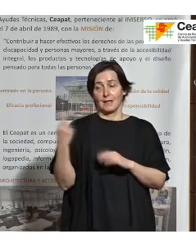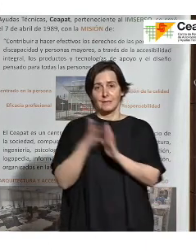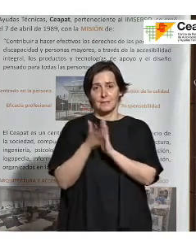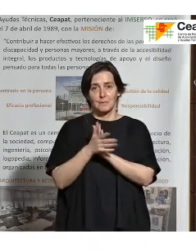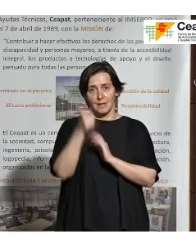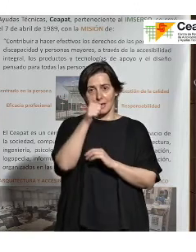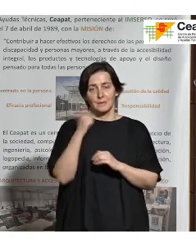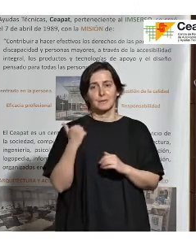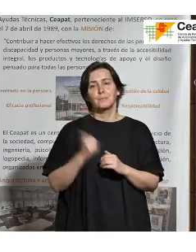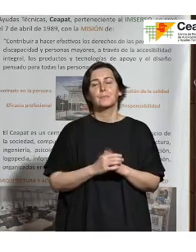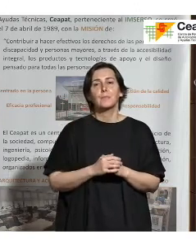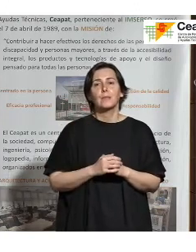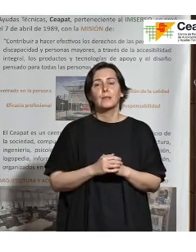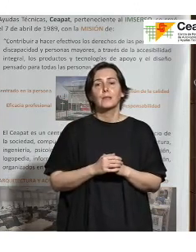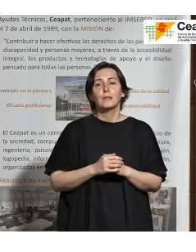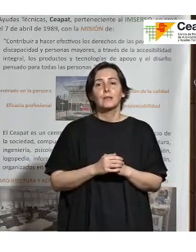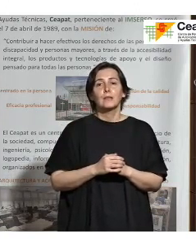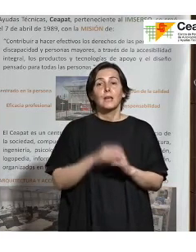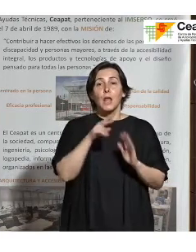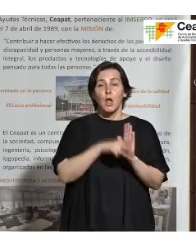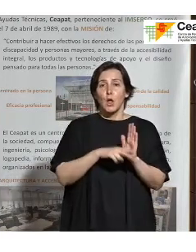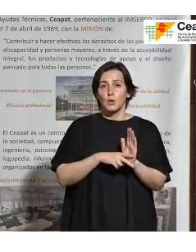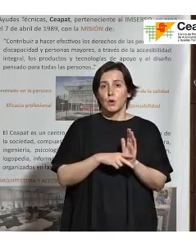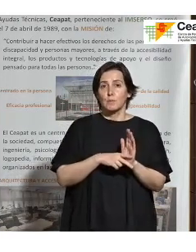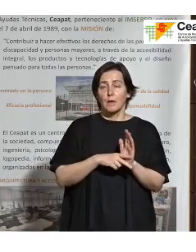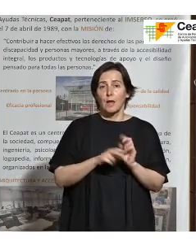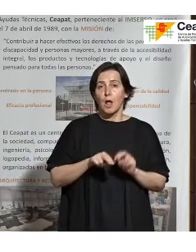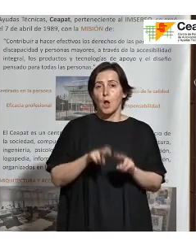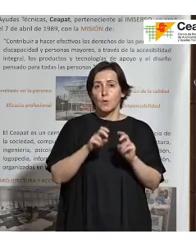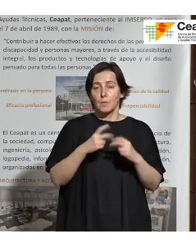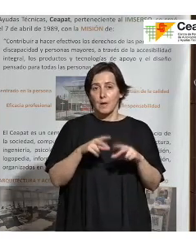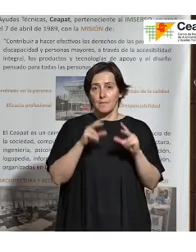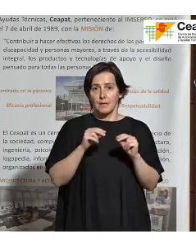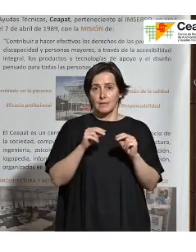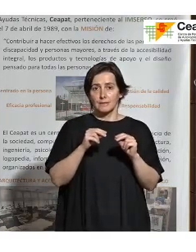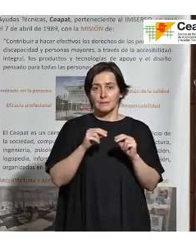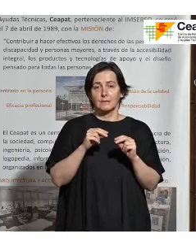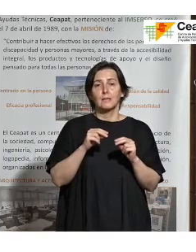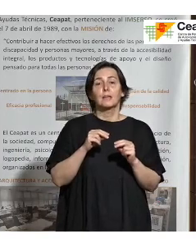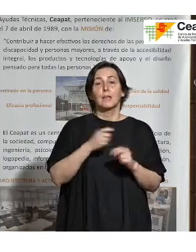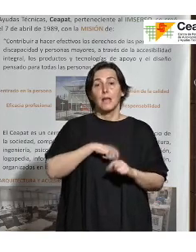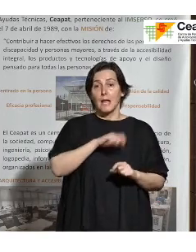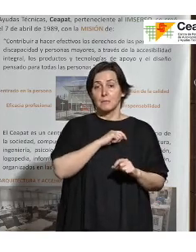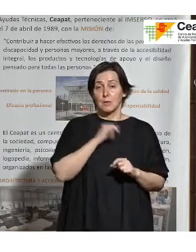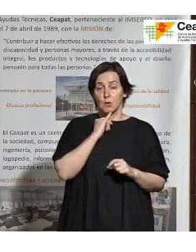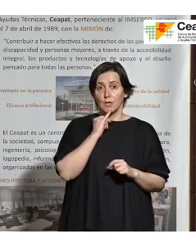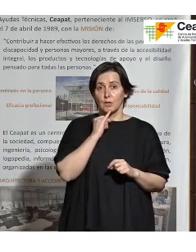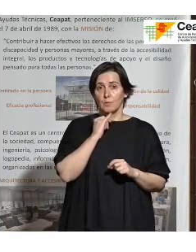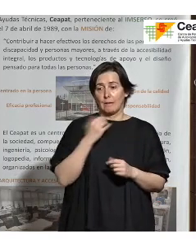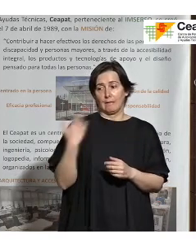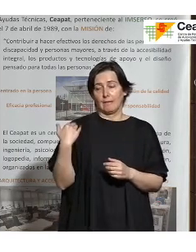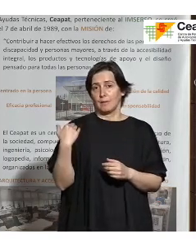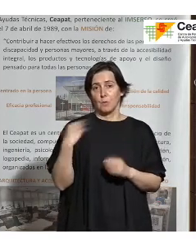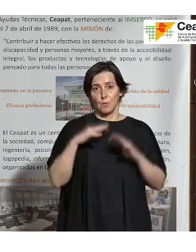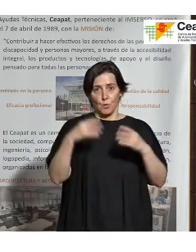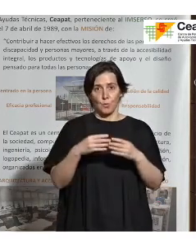cuya, digamos, última versión se terminó el año pasado y que está ya en español desde hace cuatro días como quien dice en la web.